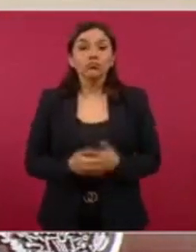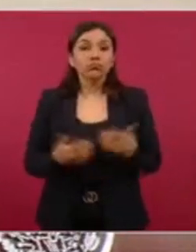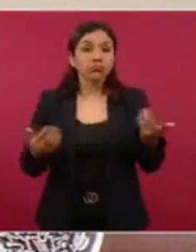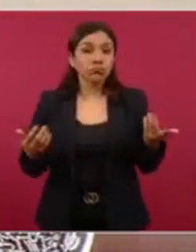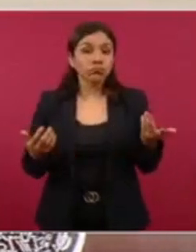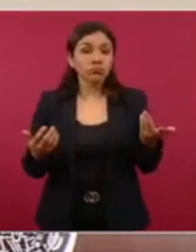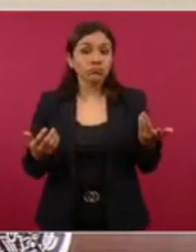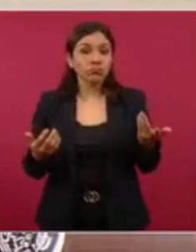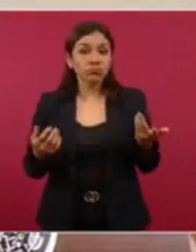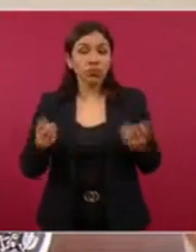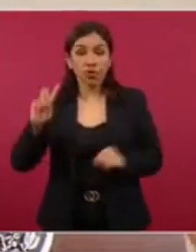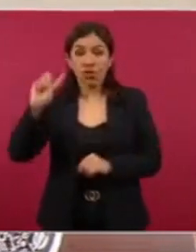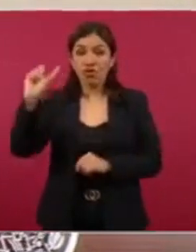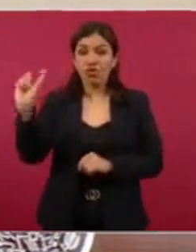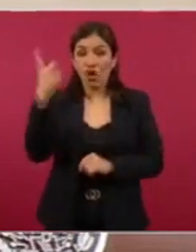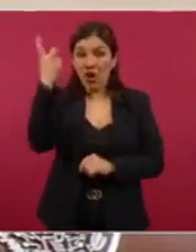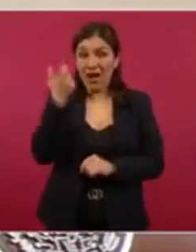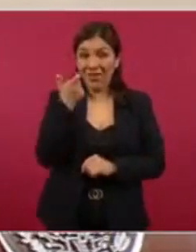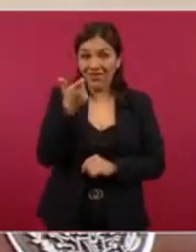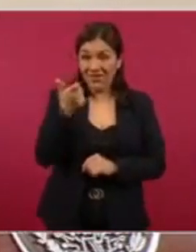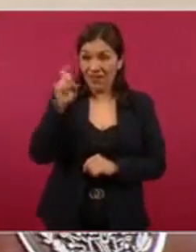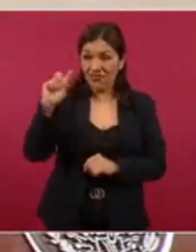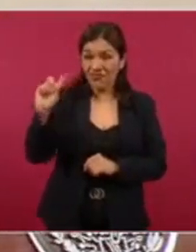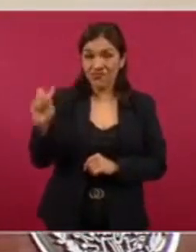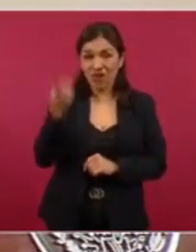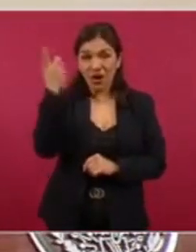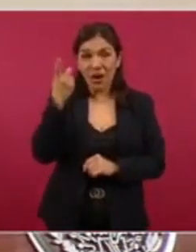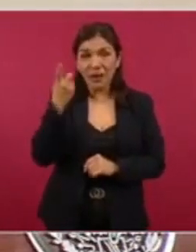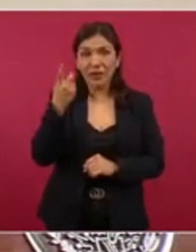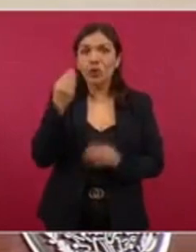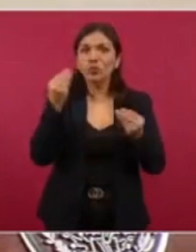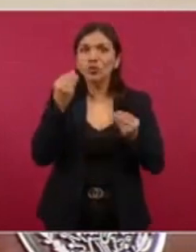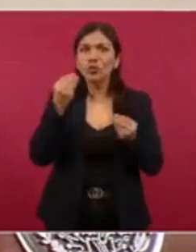entraban los dólares en una maleta.